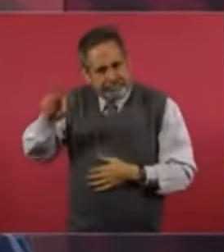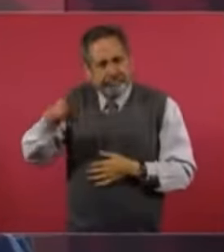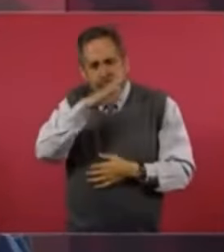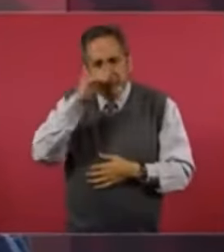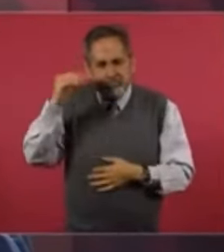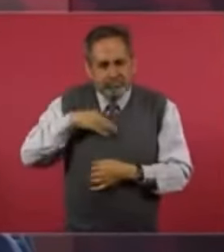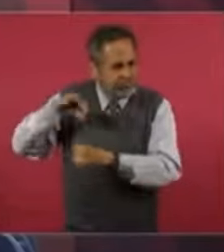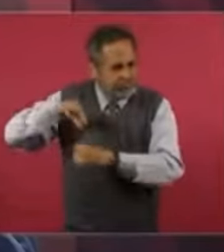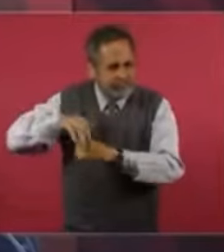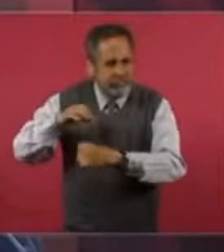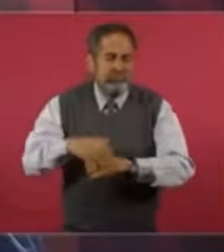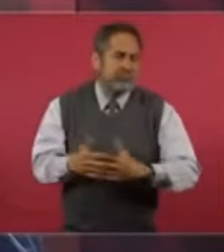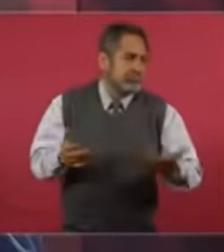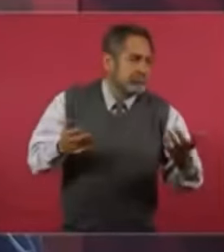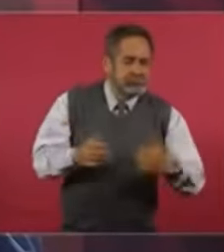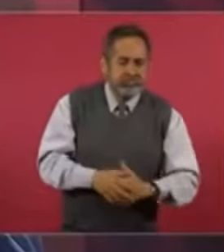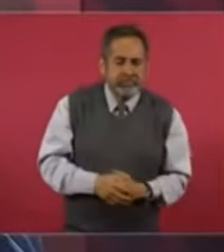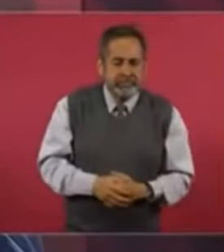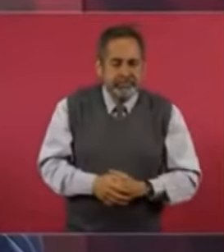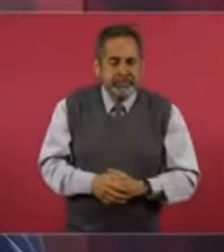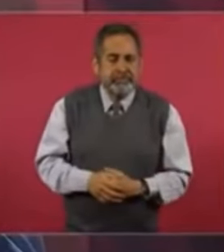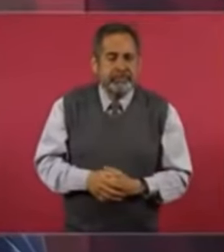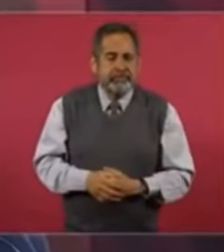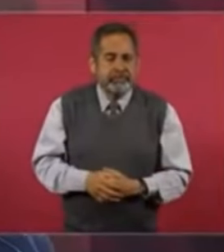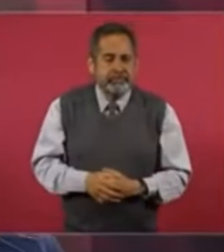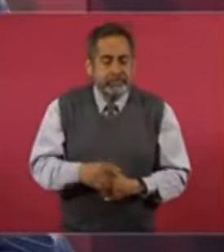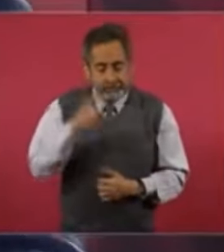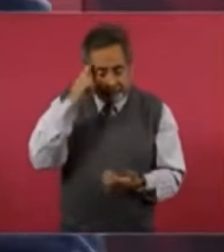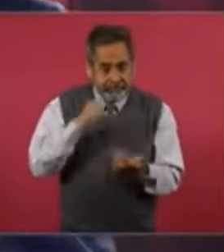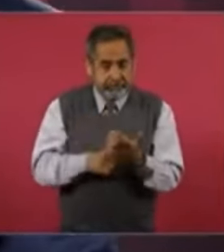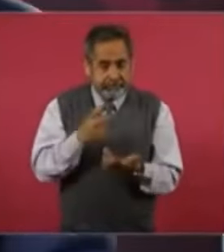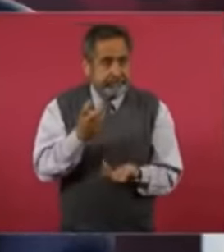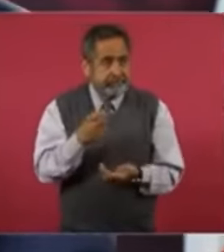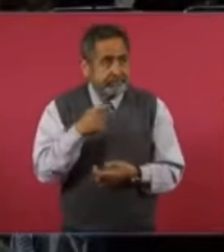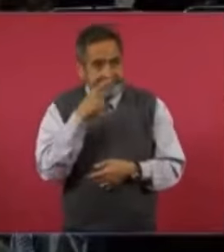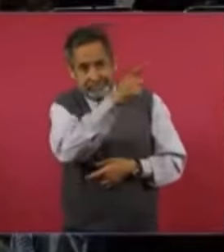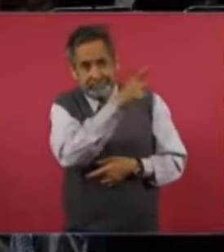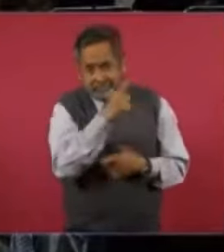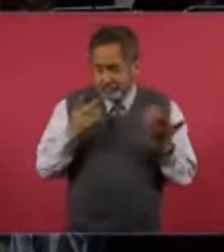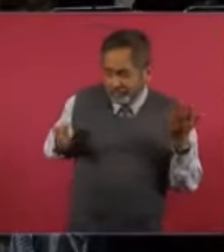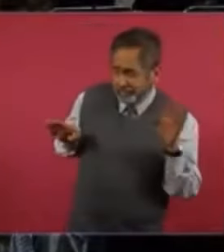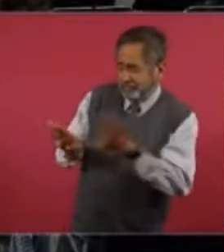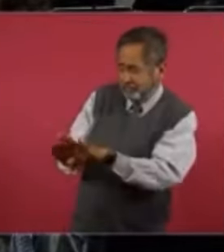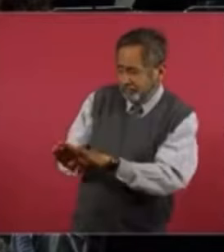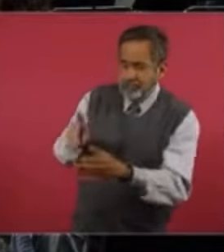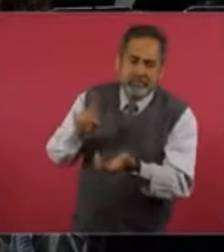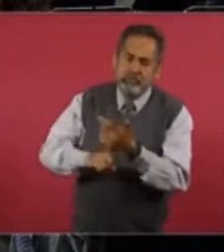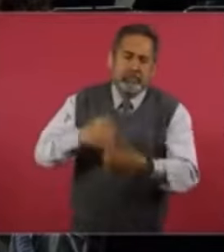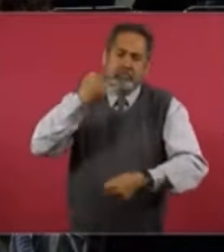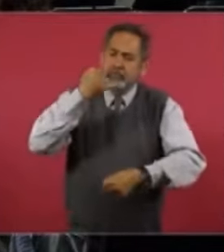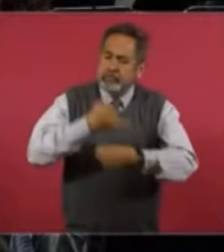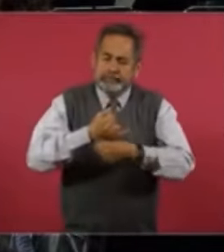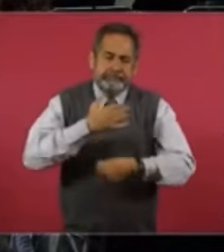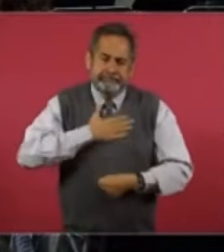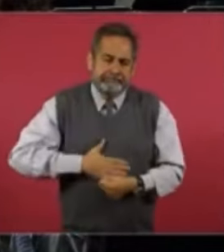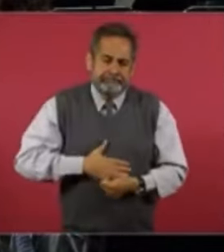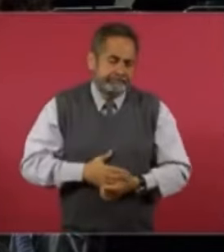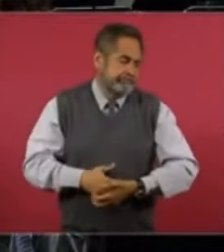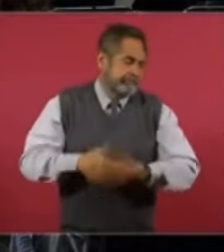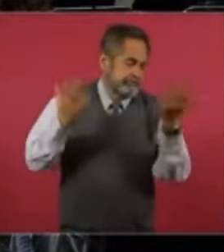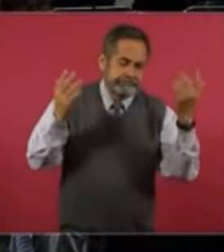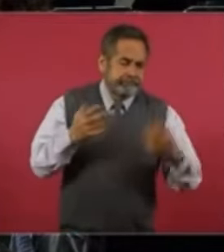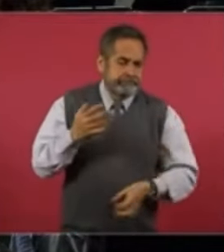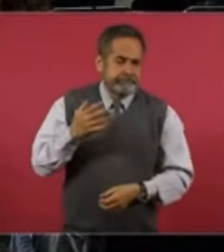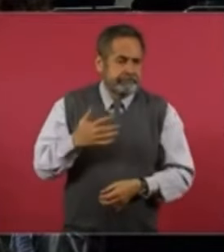yo creo que eso es injusto, el que se bloquee a un país, es